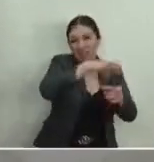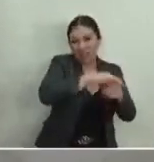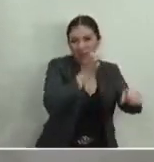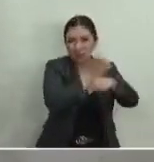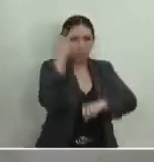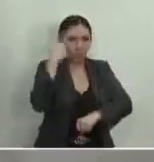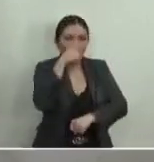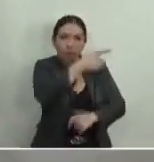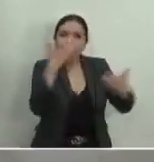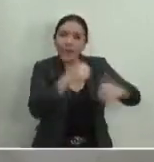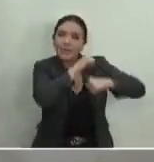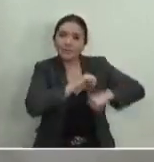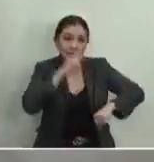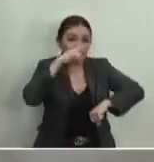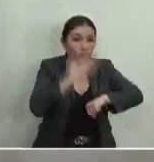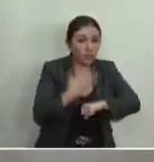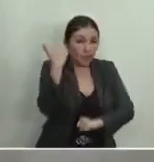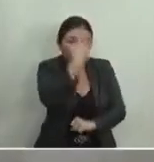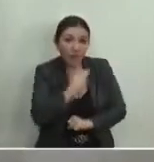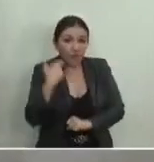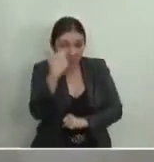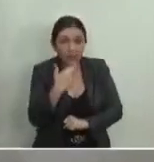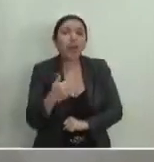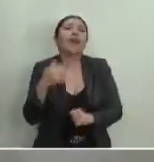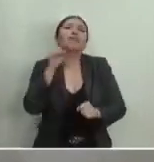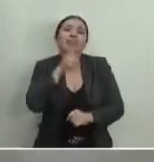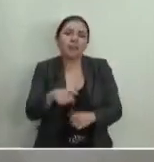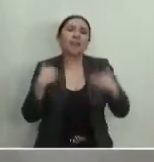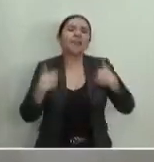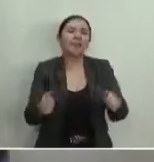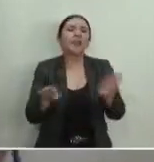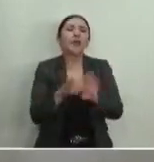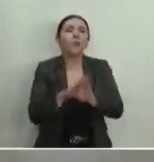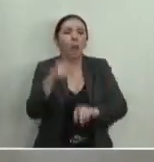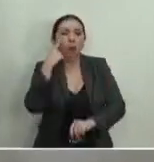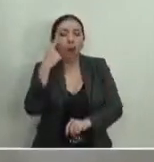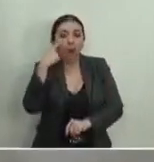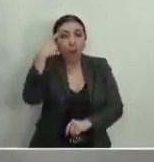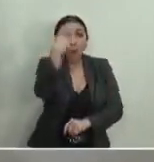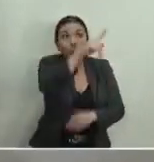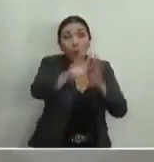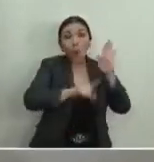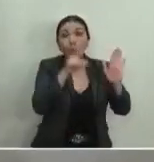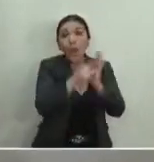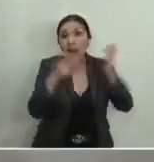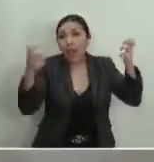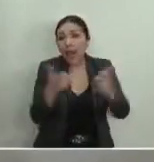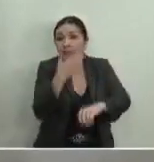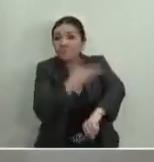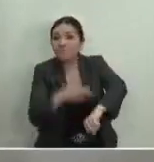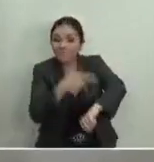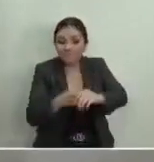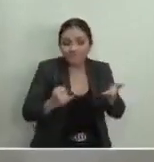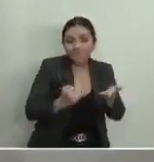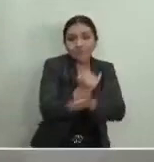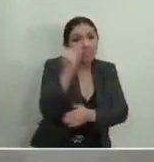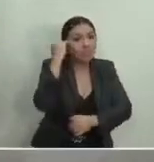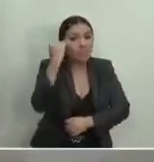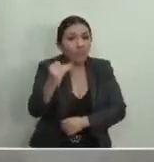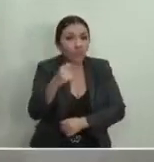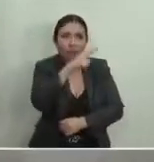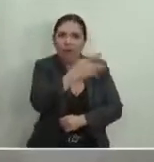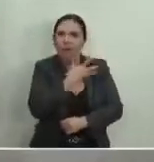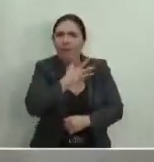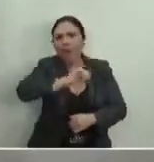haga el ejercicio, además considerando que generalmente es el tribunal local el que hace este tipo de determinaciones y tiene